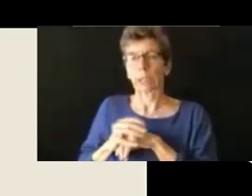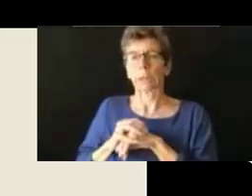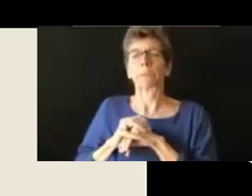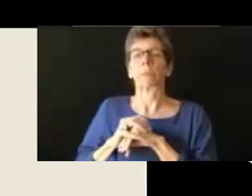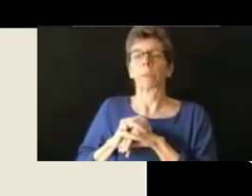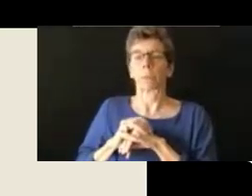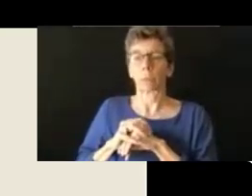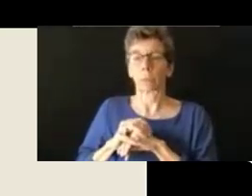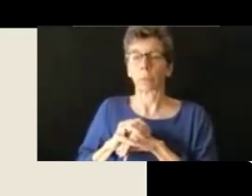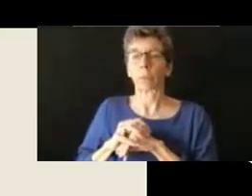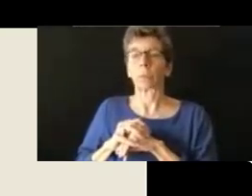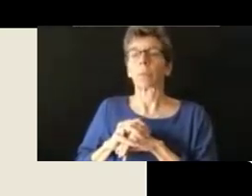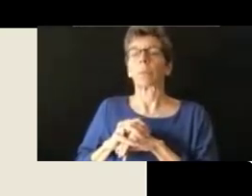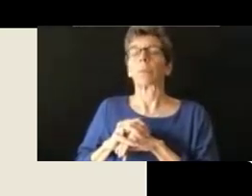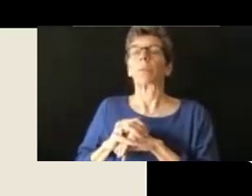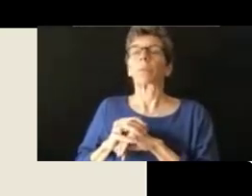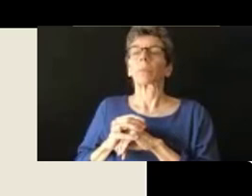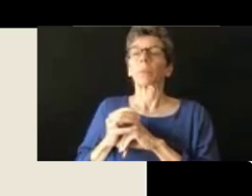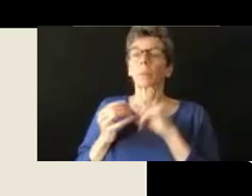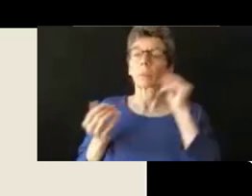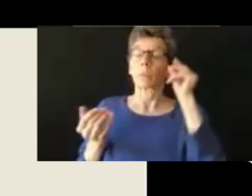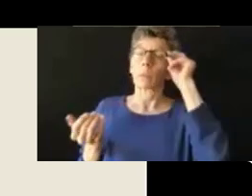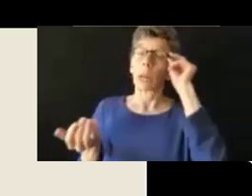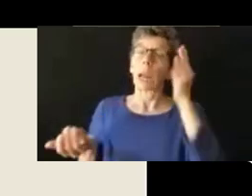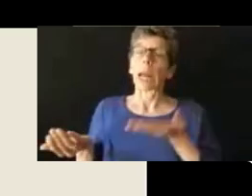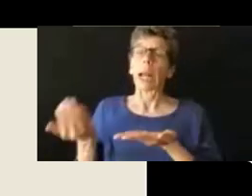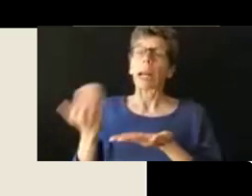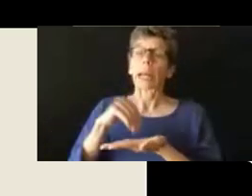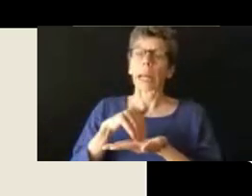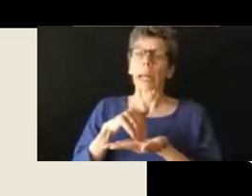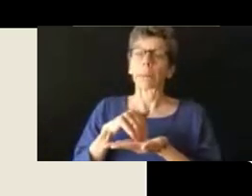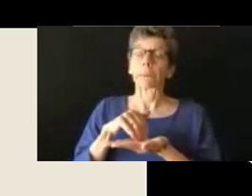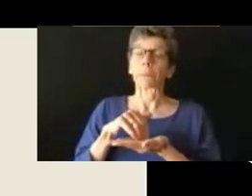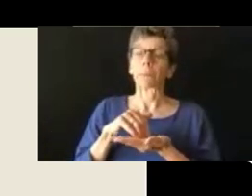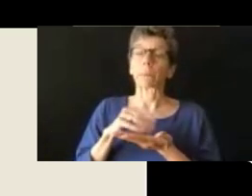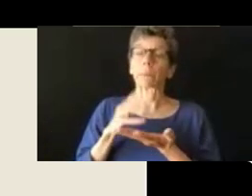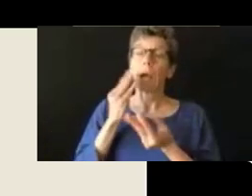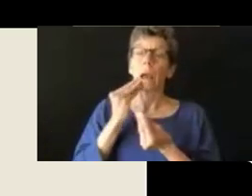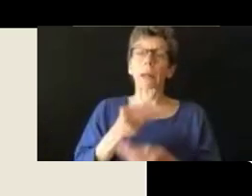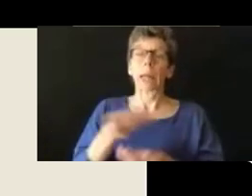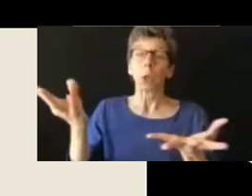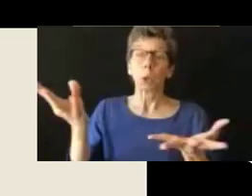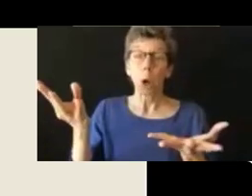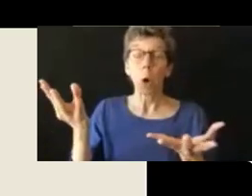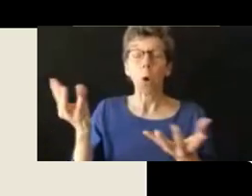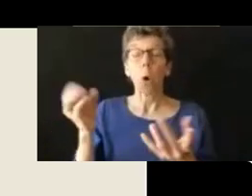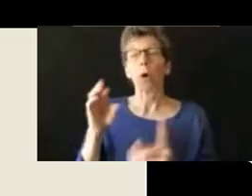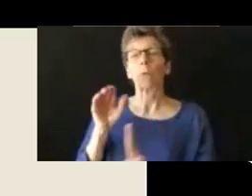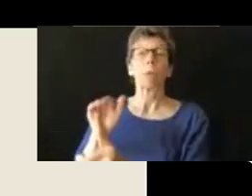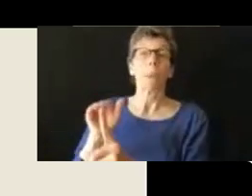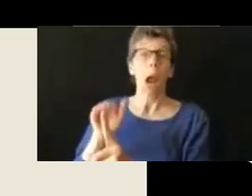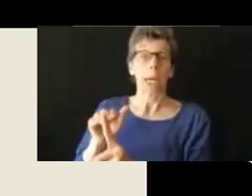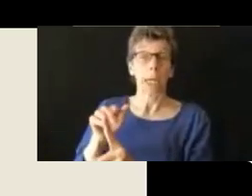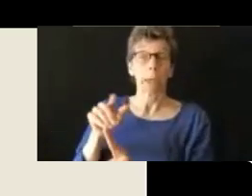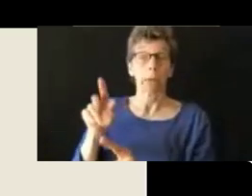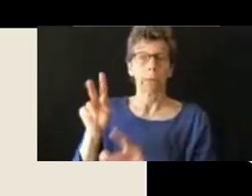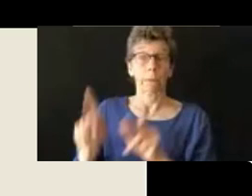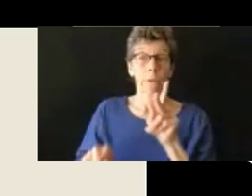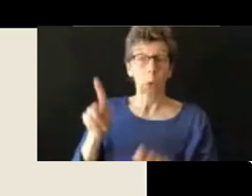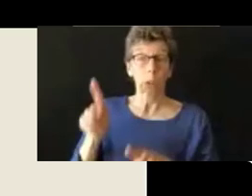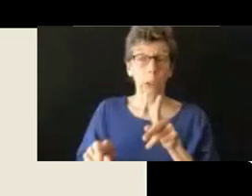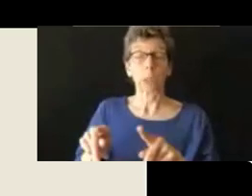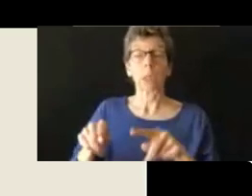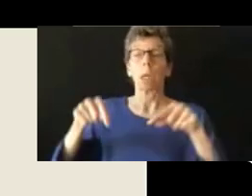Y regresando a los videos, nuevamente quería decirle a las personas o recordarles que este